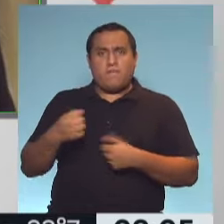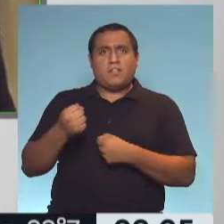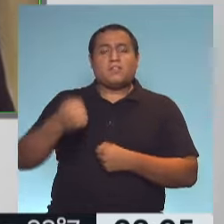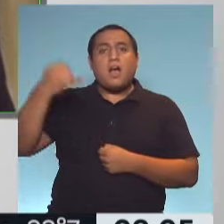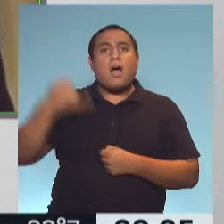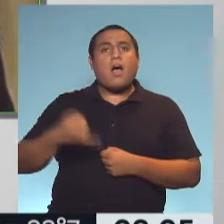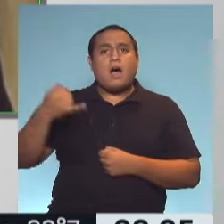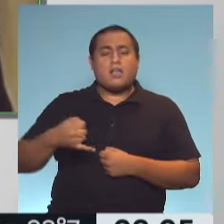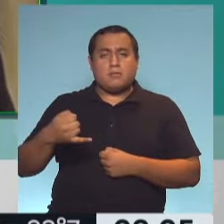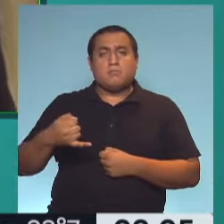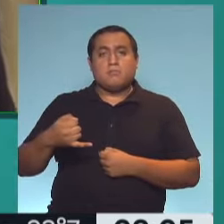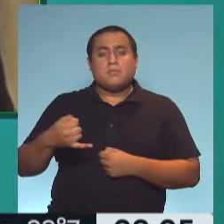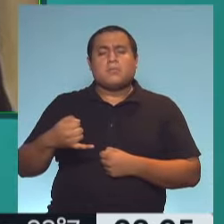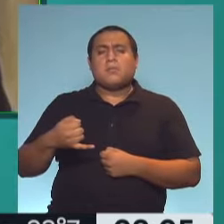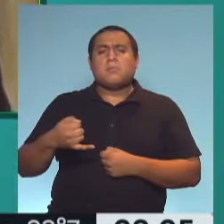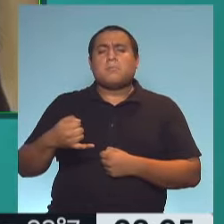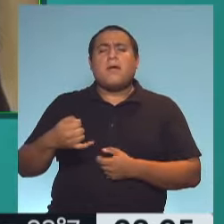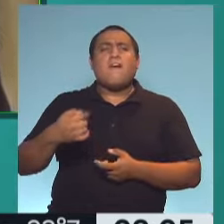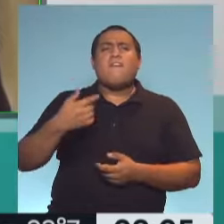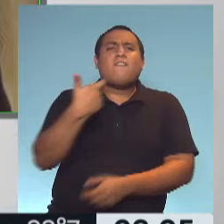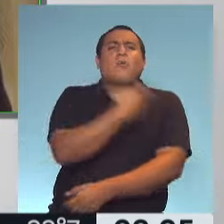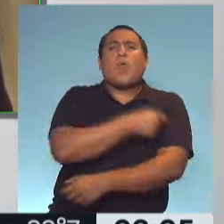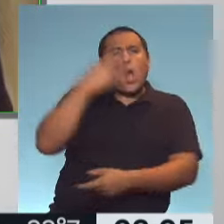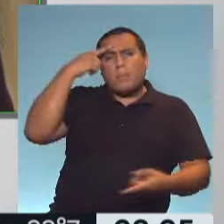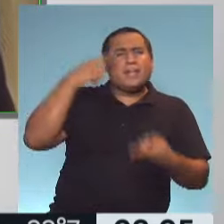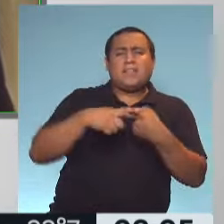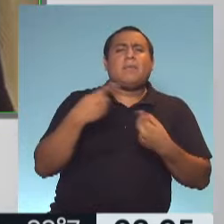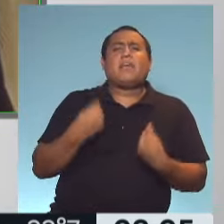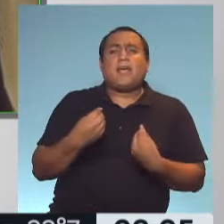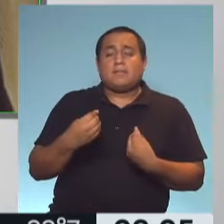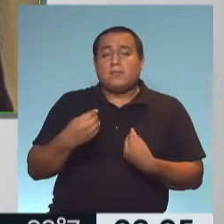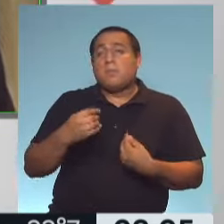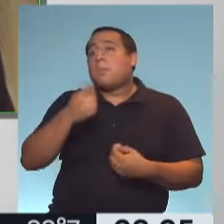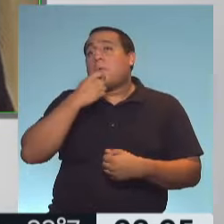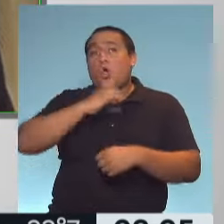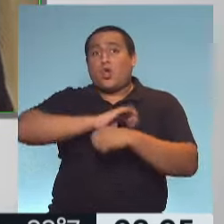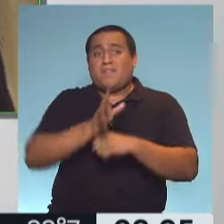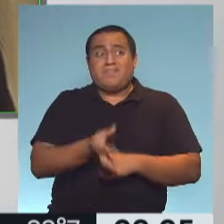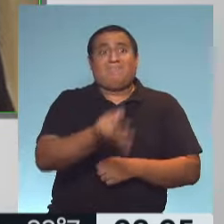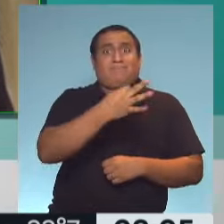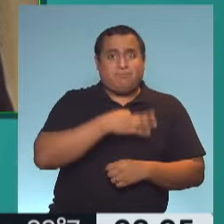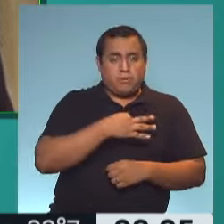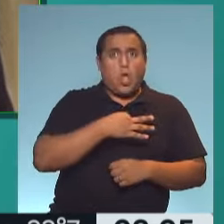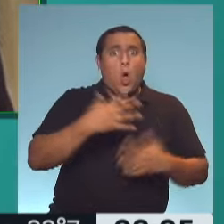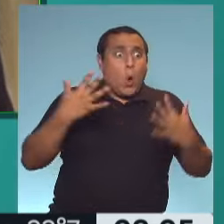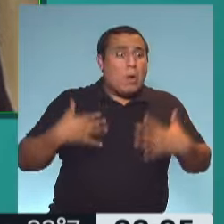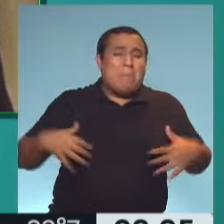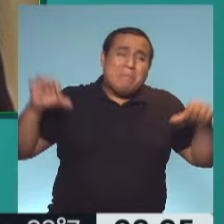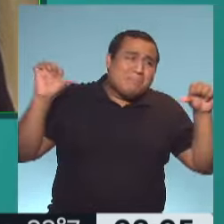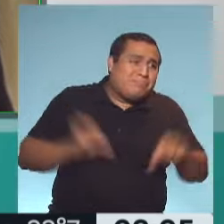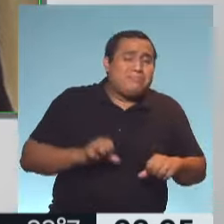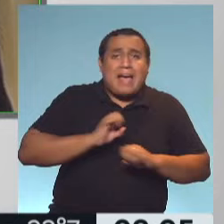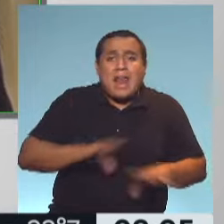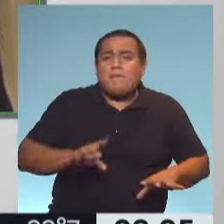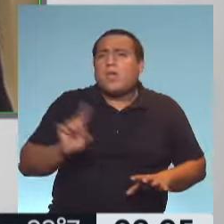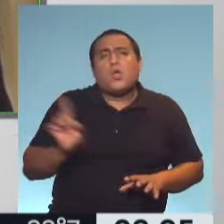permite justamente cuál es el objetivo de la vacuna, disminuir la severidad de la enfermedad. Esa severidad nos permitiría que o